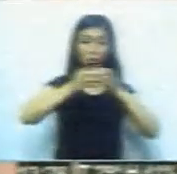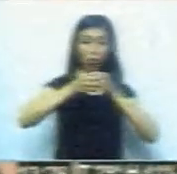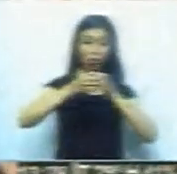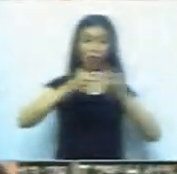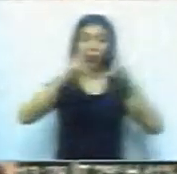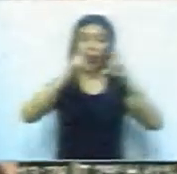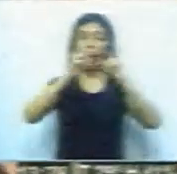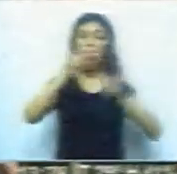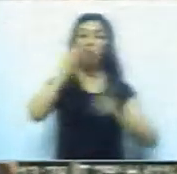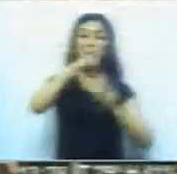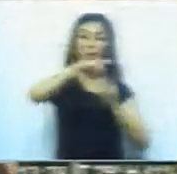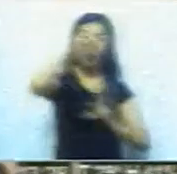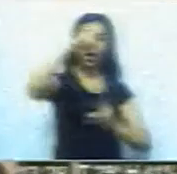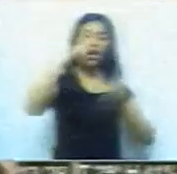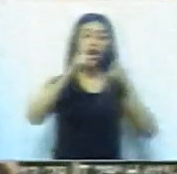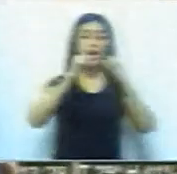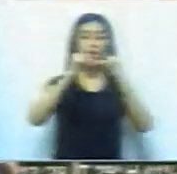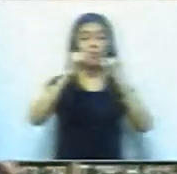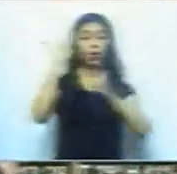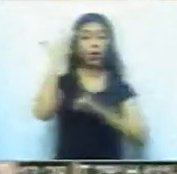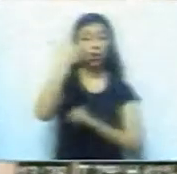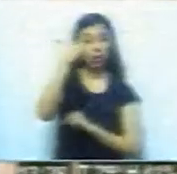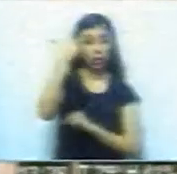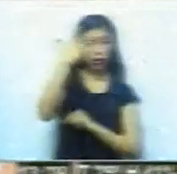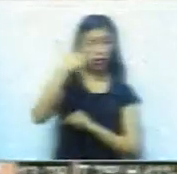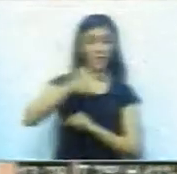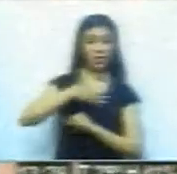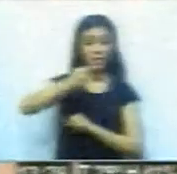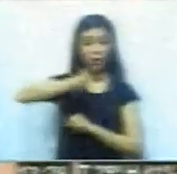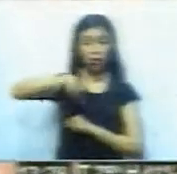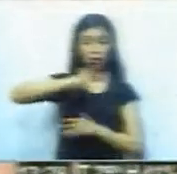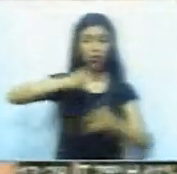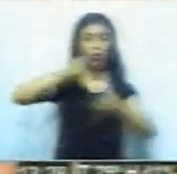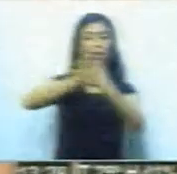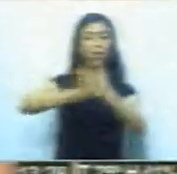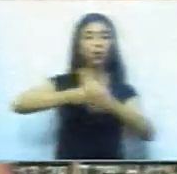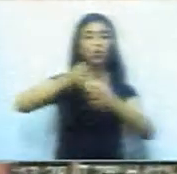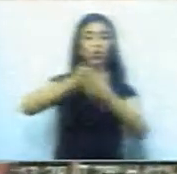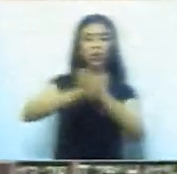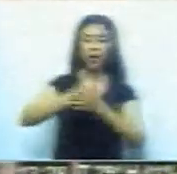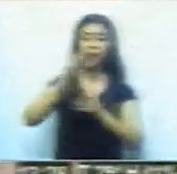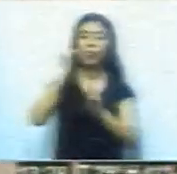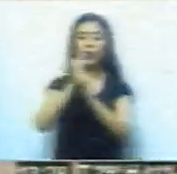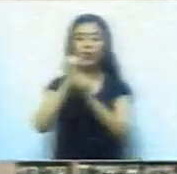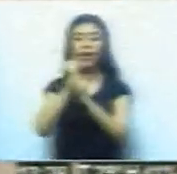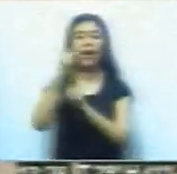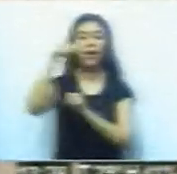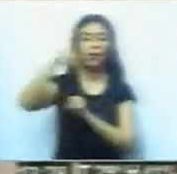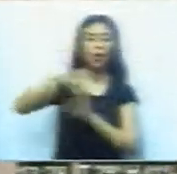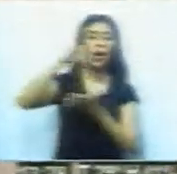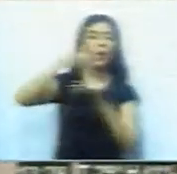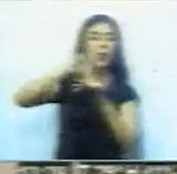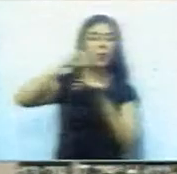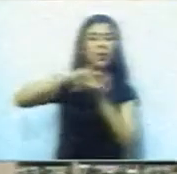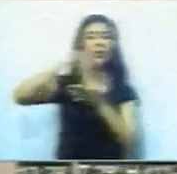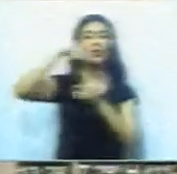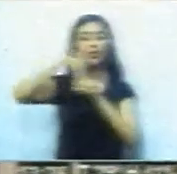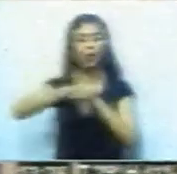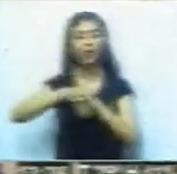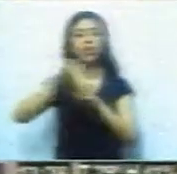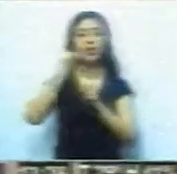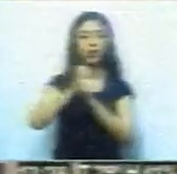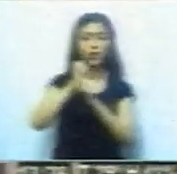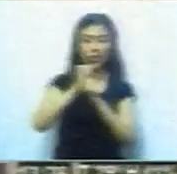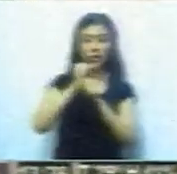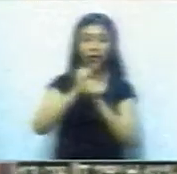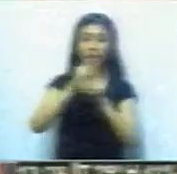3, somos personas que venimos trabajando ya por nuestra ciudad, venimos recorriendo cada uno de los barrios e instituciones, junto a un equipo más grande